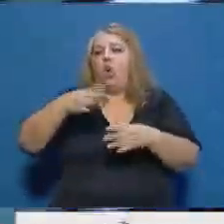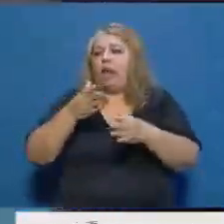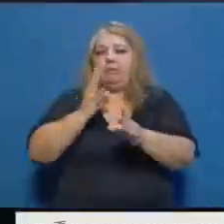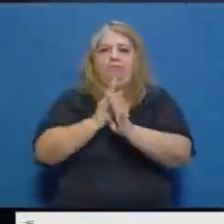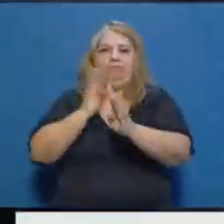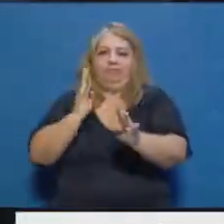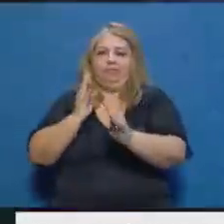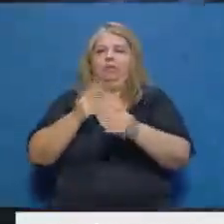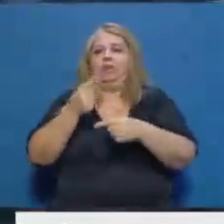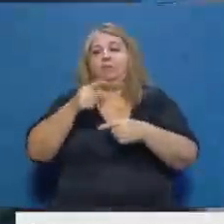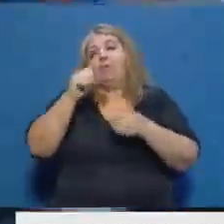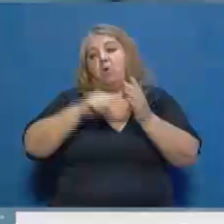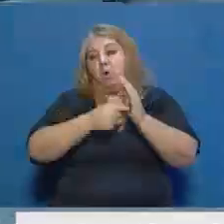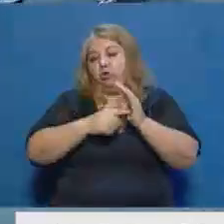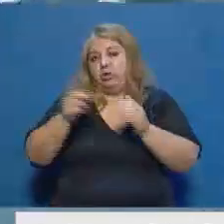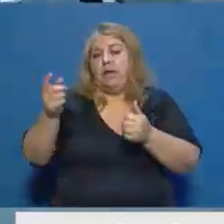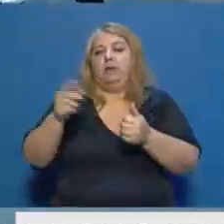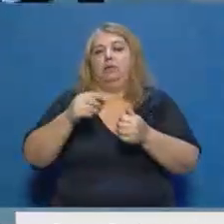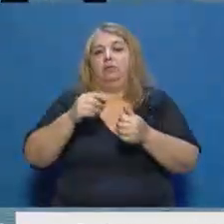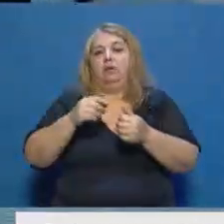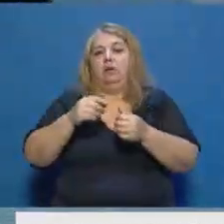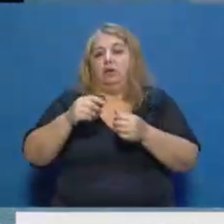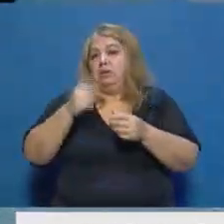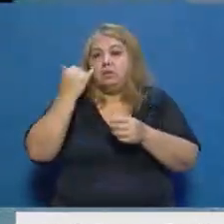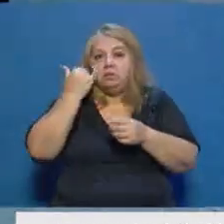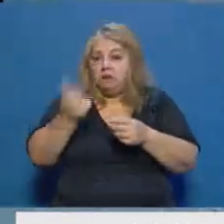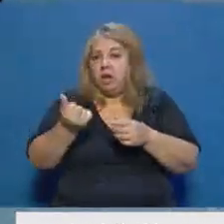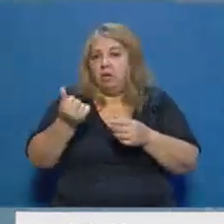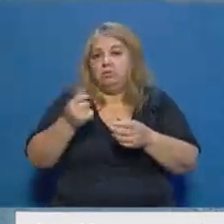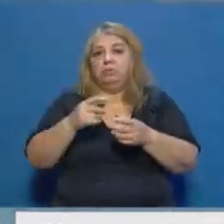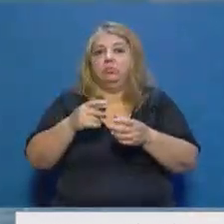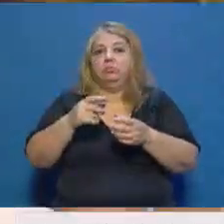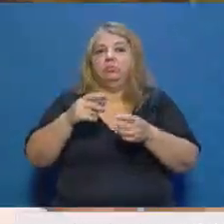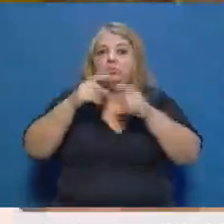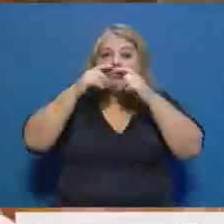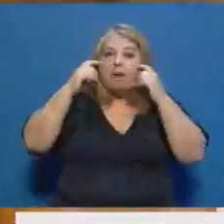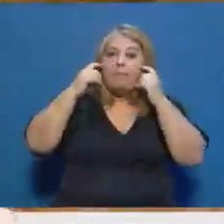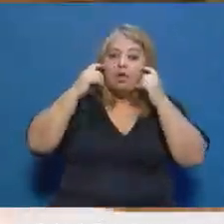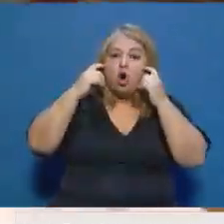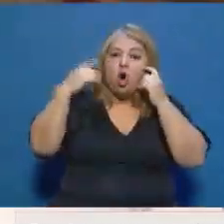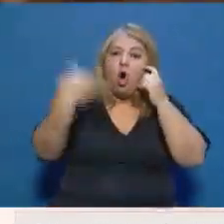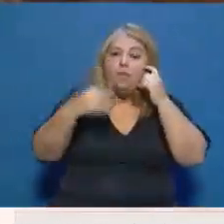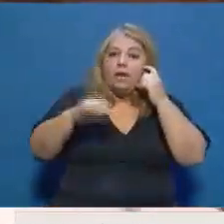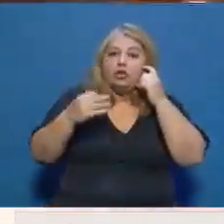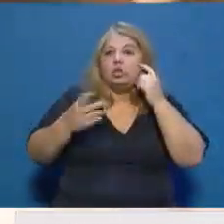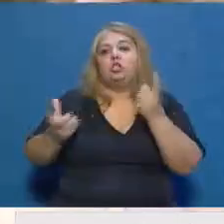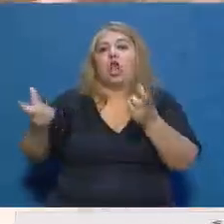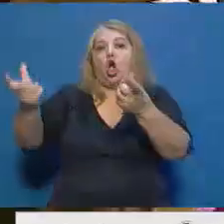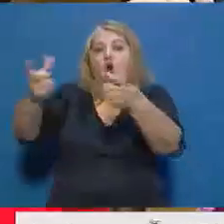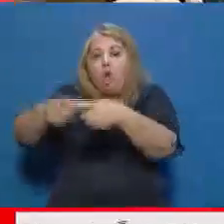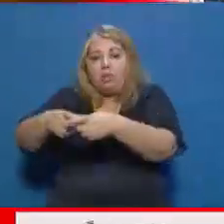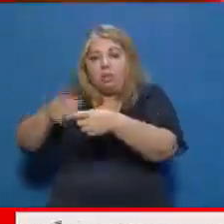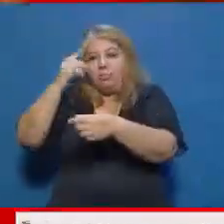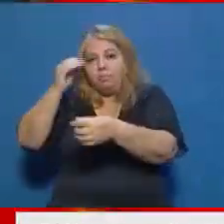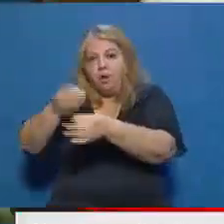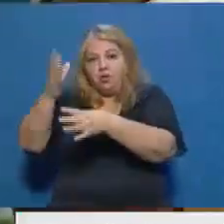de la Ciudad Autónoma de Buenos Aires. Lo cierto es que la medida está siendo evaluada por estas horas por el Comité de Expertos que asesora el presidente